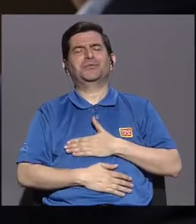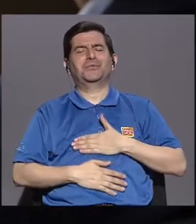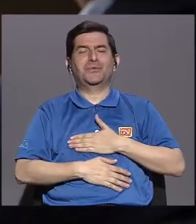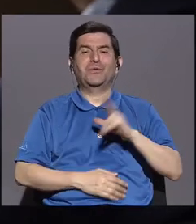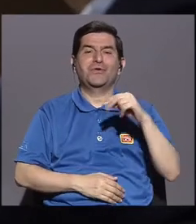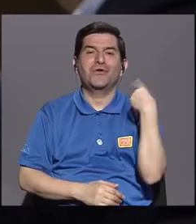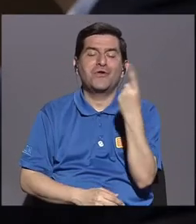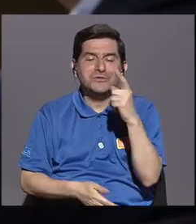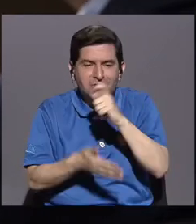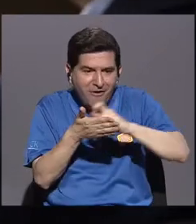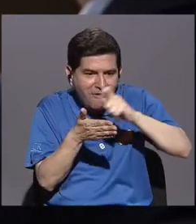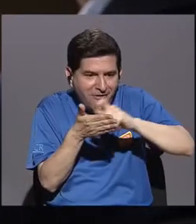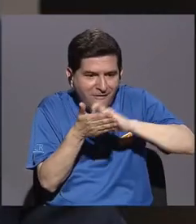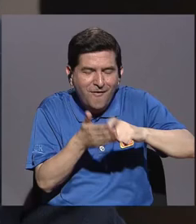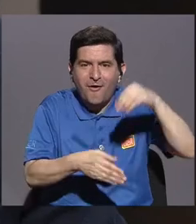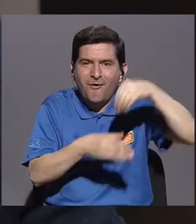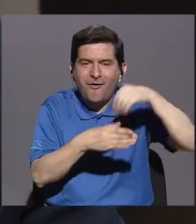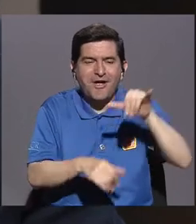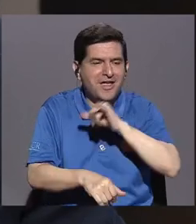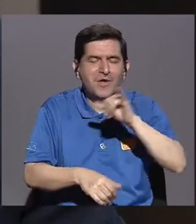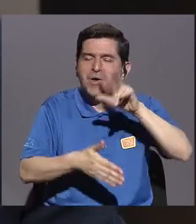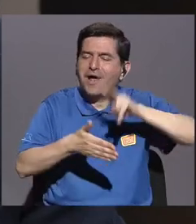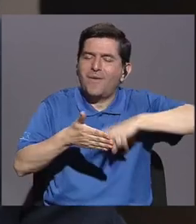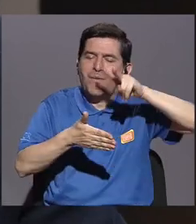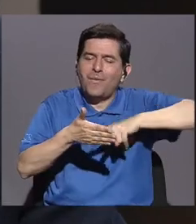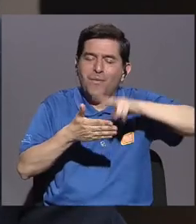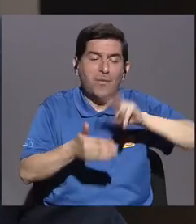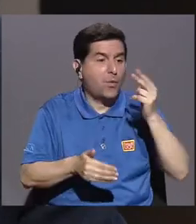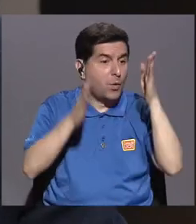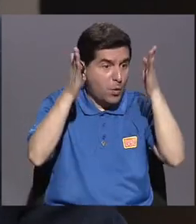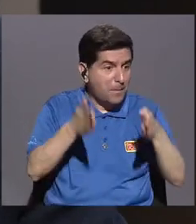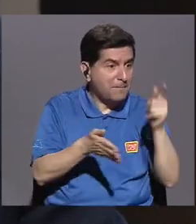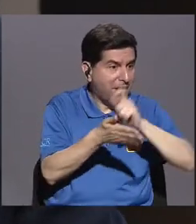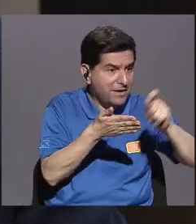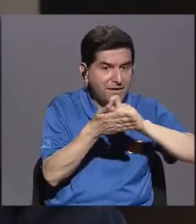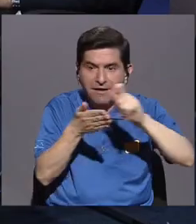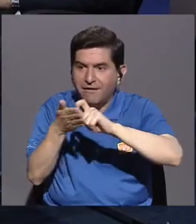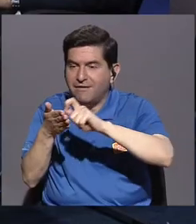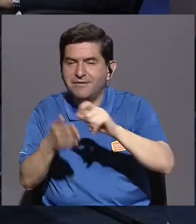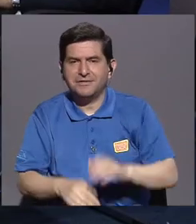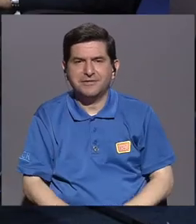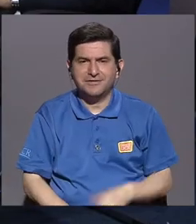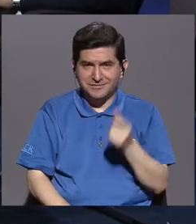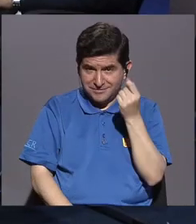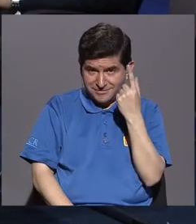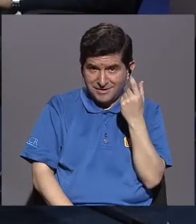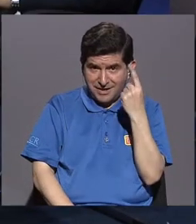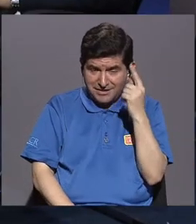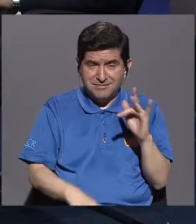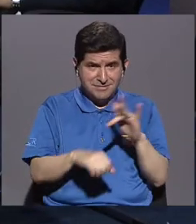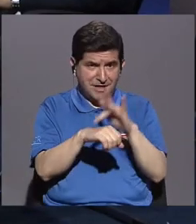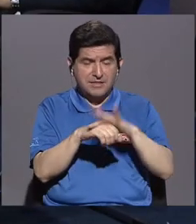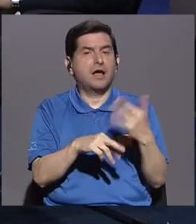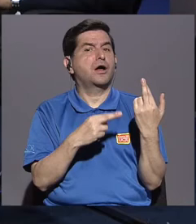¿Cómo se relacionan los niños sus comunidades? Claro, y van a entender desde temprano la responsabilidad de